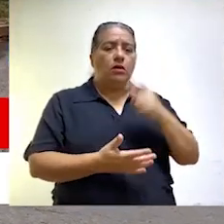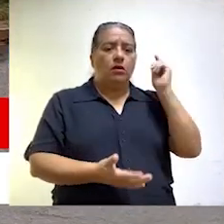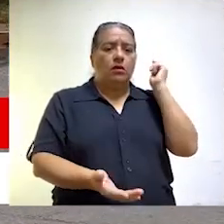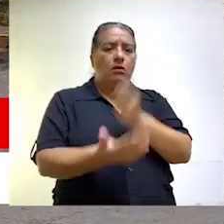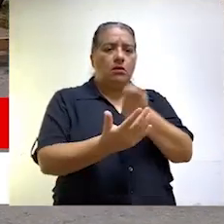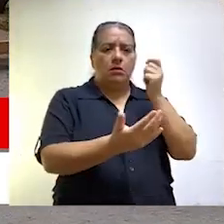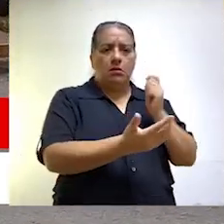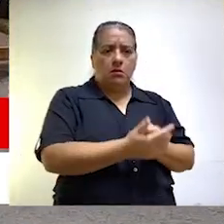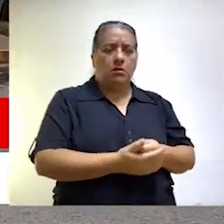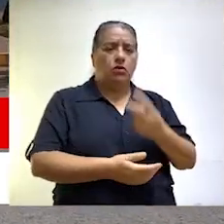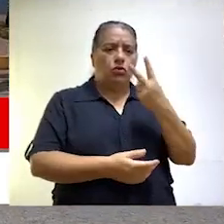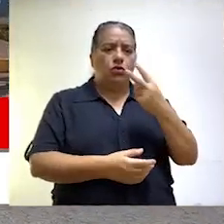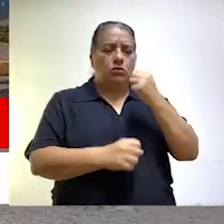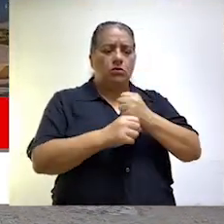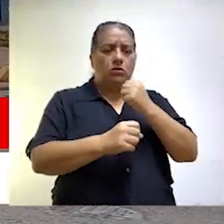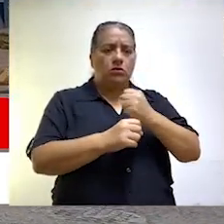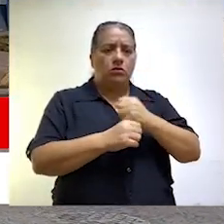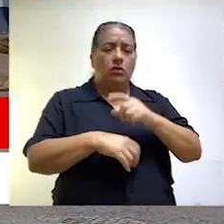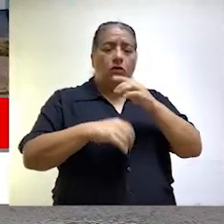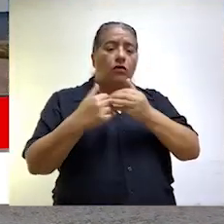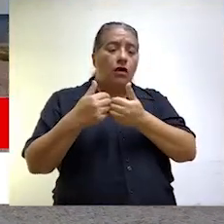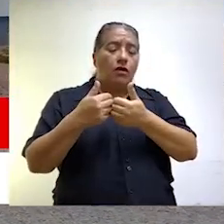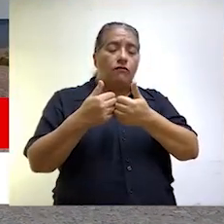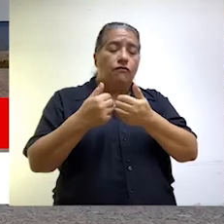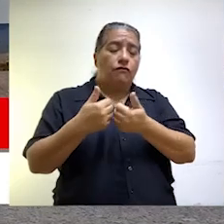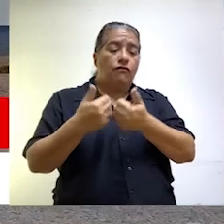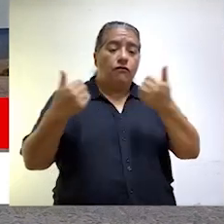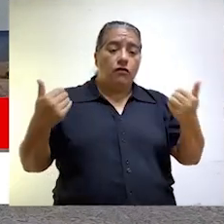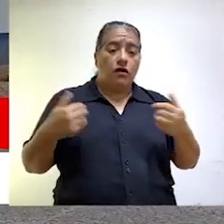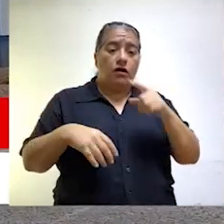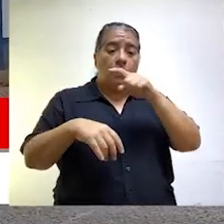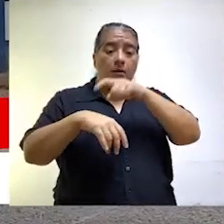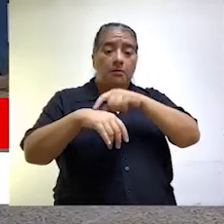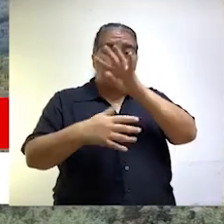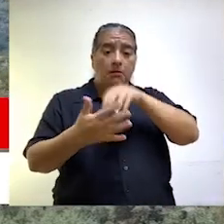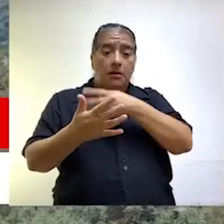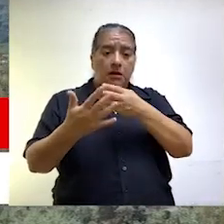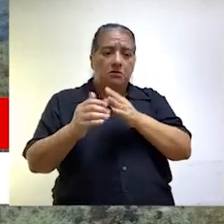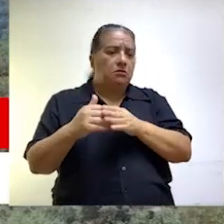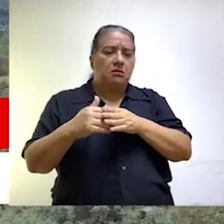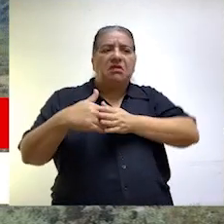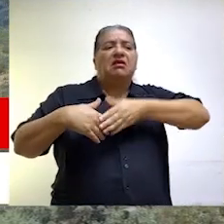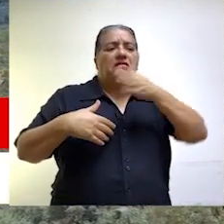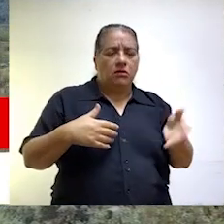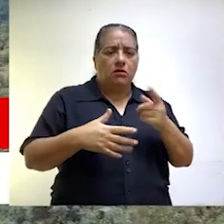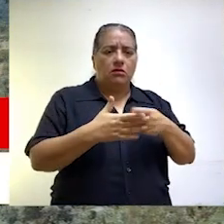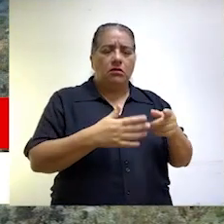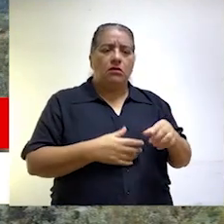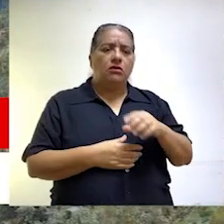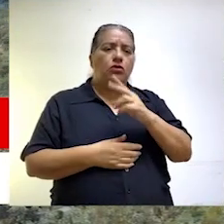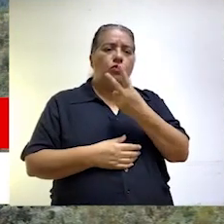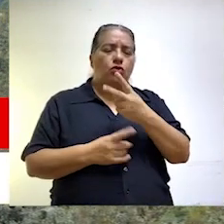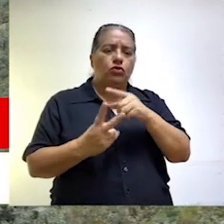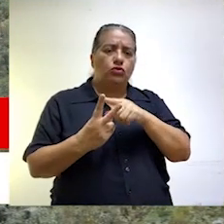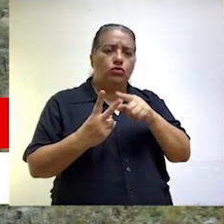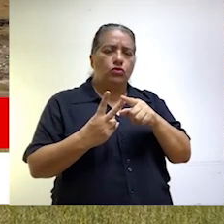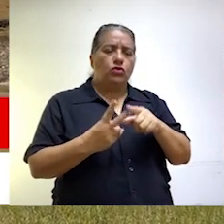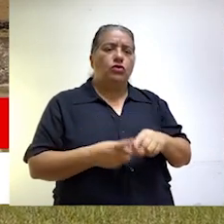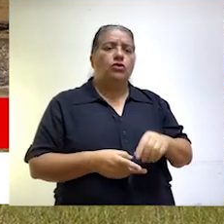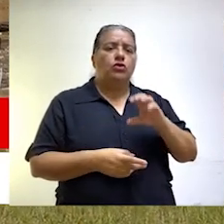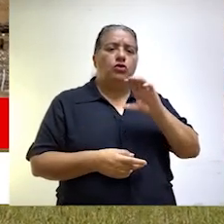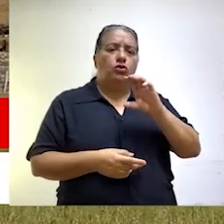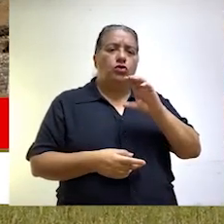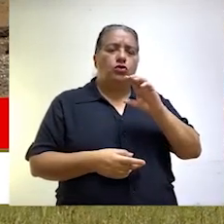cobrar penalidades a dos contratistas que ejecutaron obras fuera del plazo contractual. Se trata de obras en las comunidades de Chupani